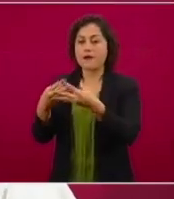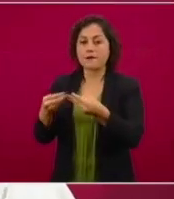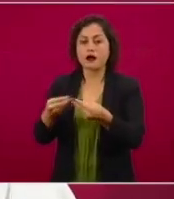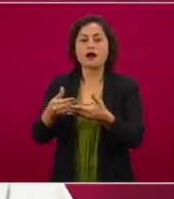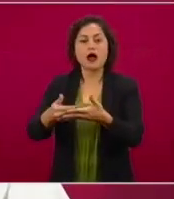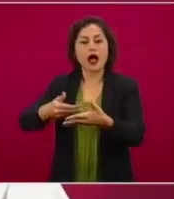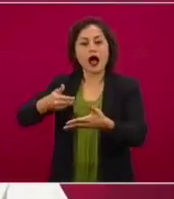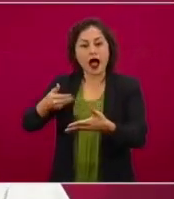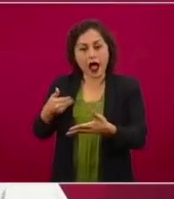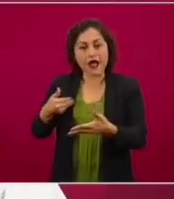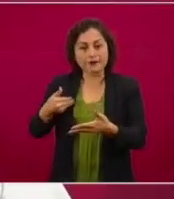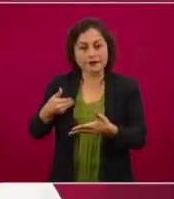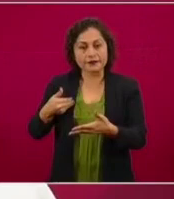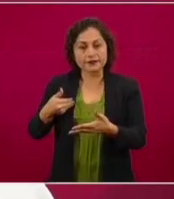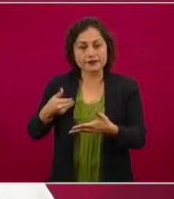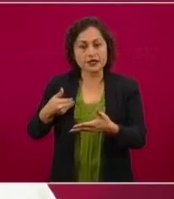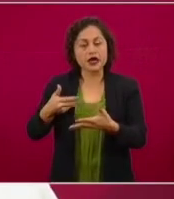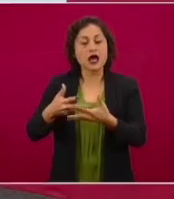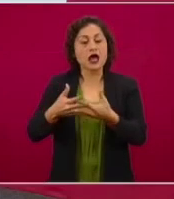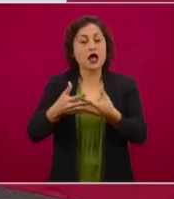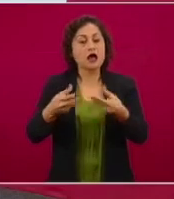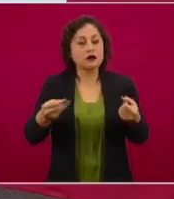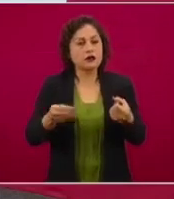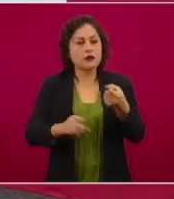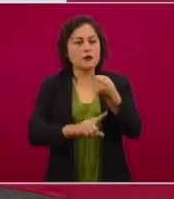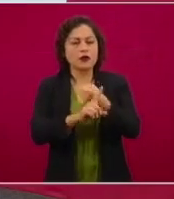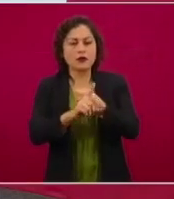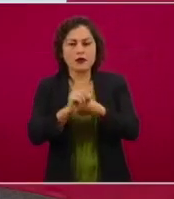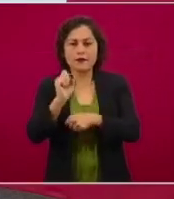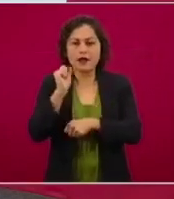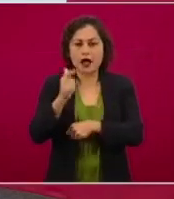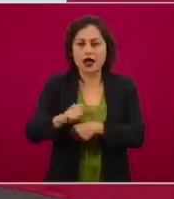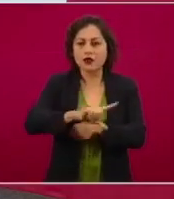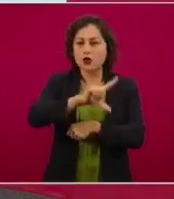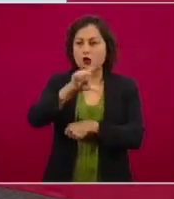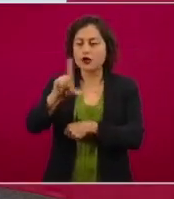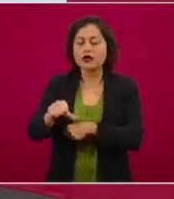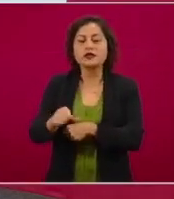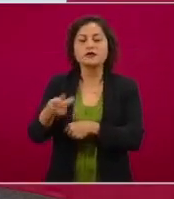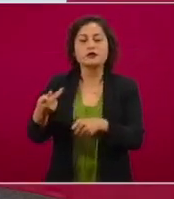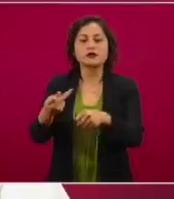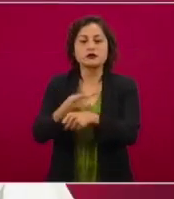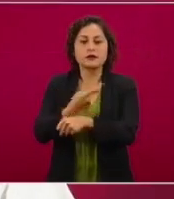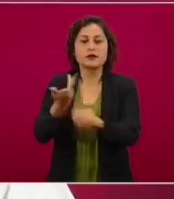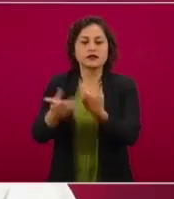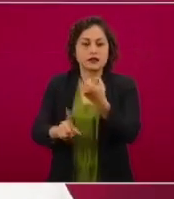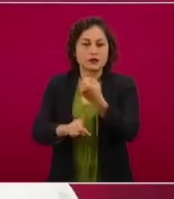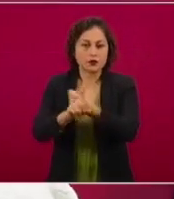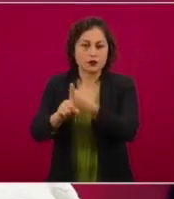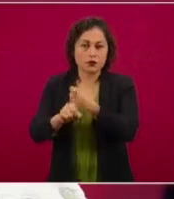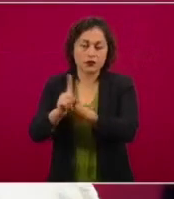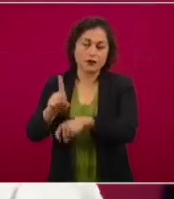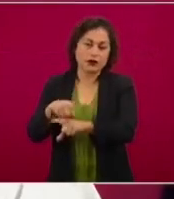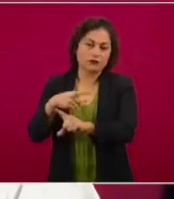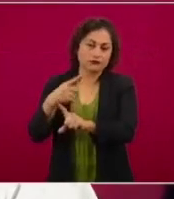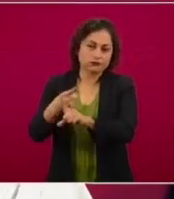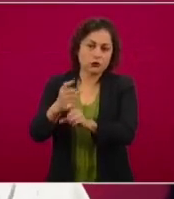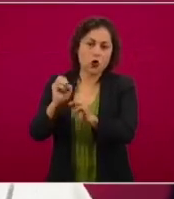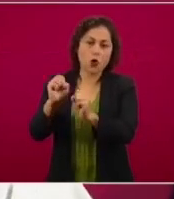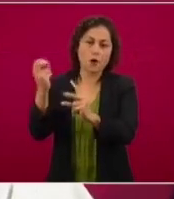víctimas de desaparición y posteriormente, lamentablemente, sabemos que fueron víctimas de feminicidio.